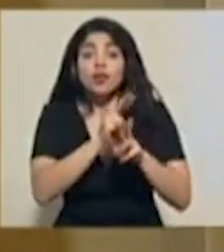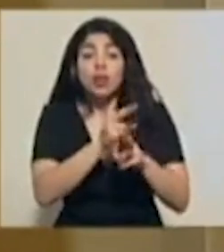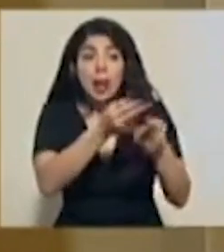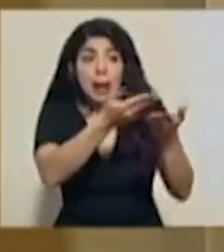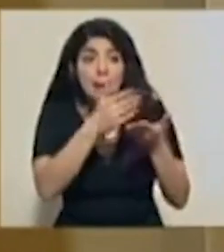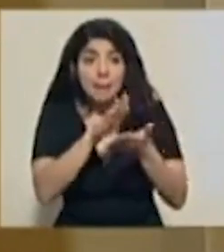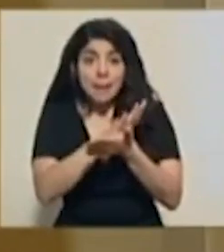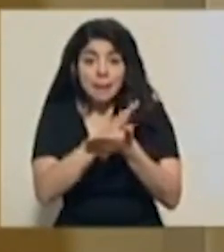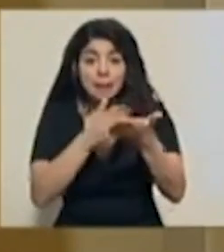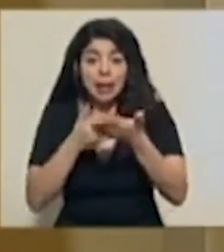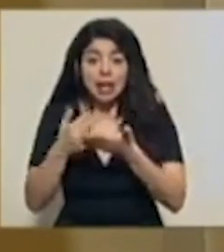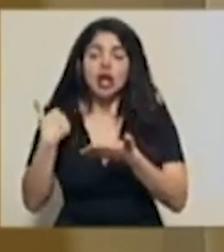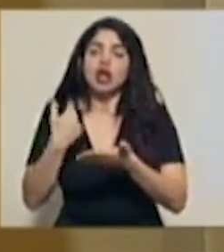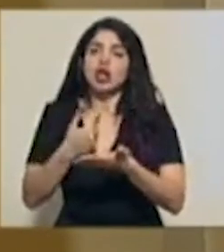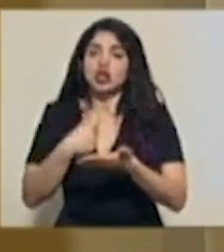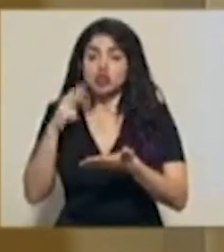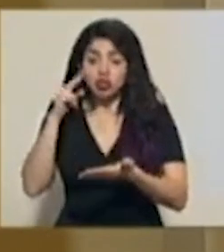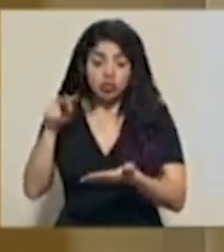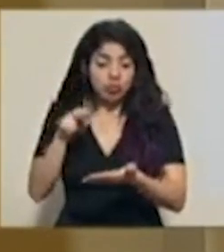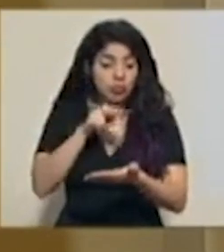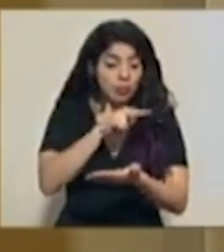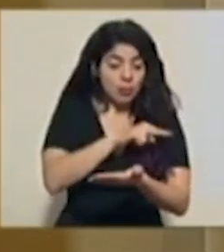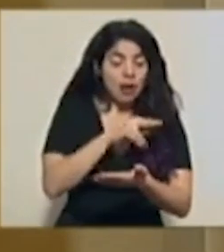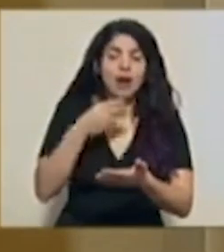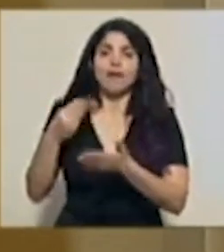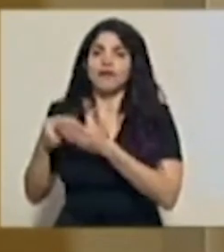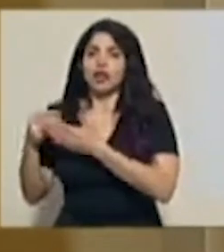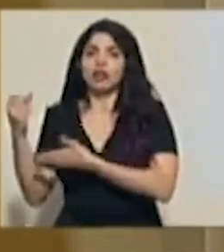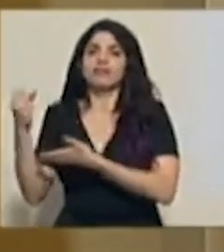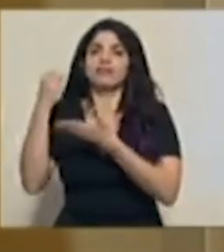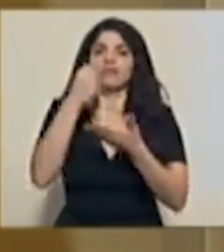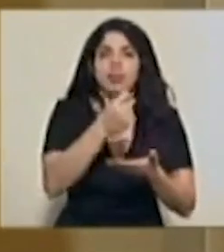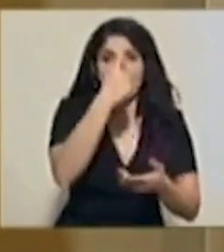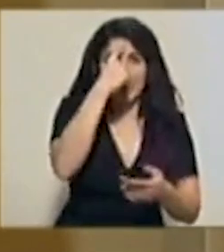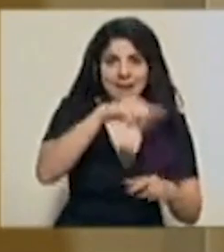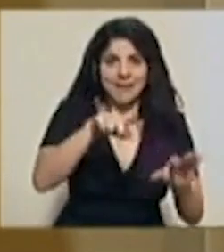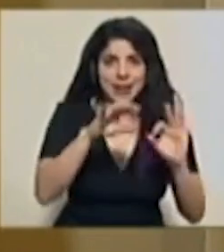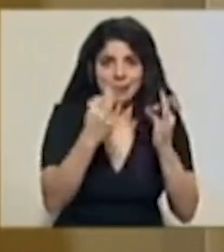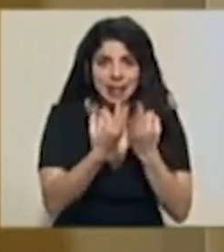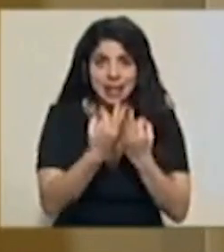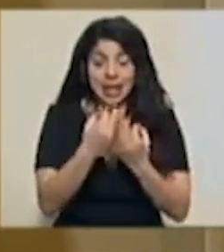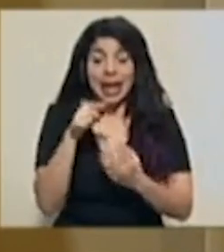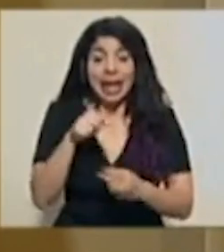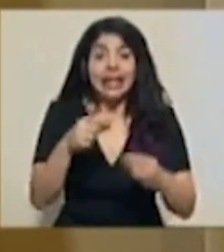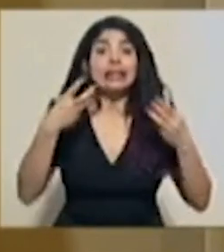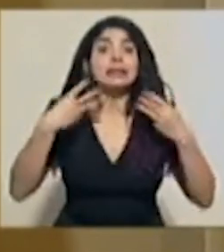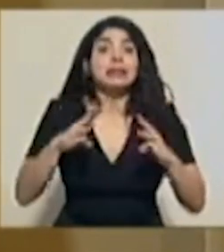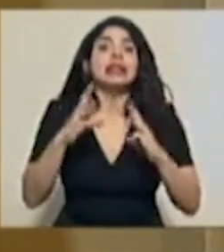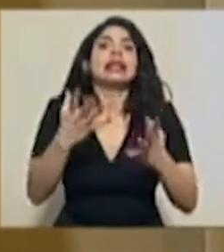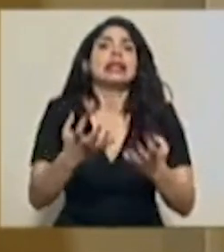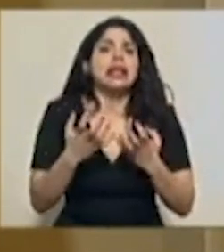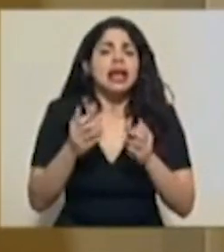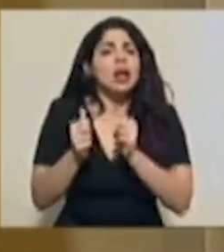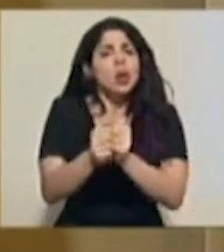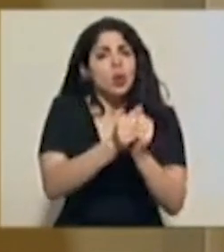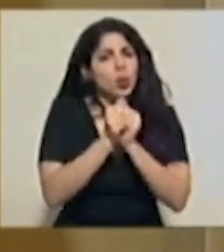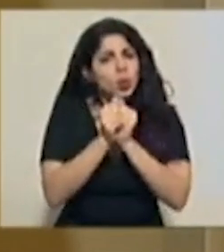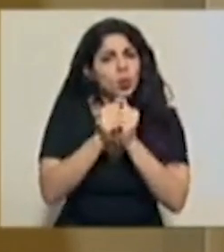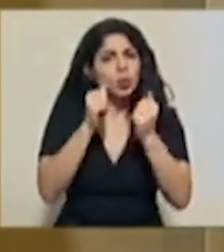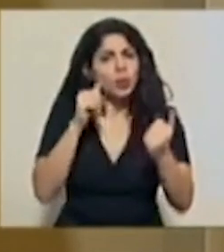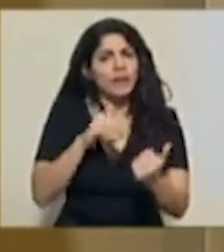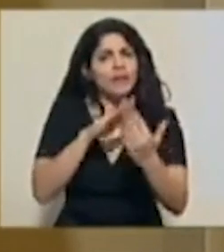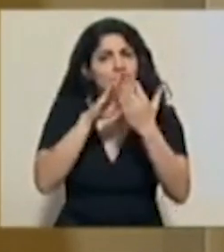muy ágil, buscamos hacer llegar esos recursos a las familias. Con estos mecanismos queremos enfrentar juntos y juntas